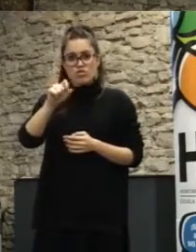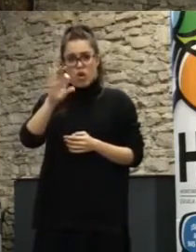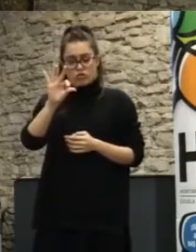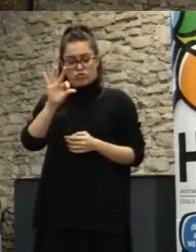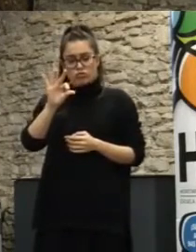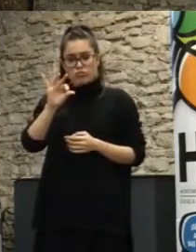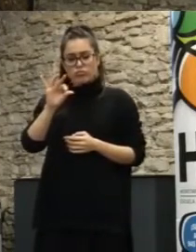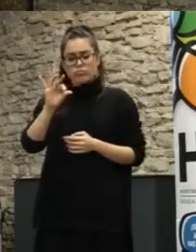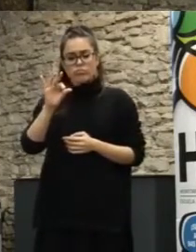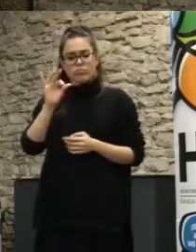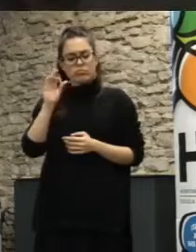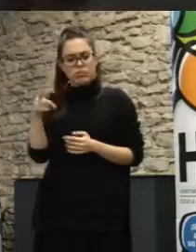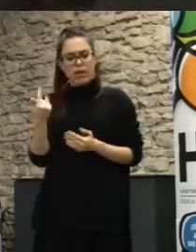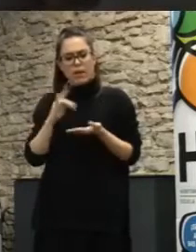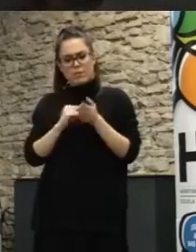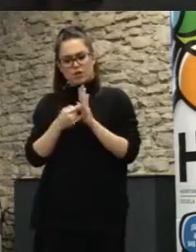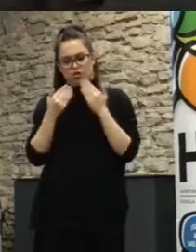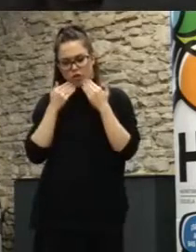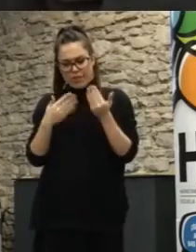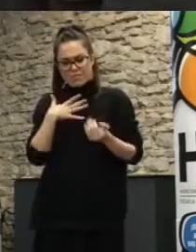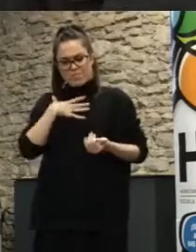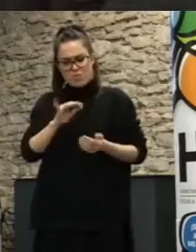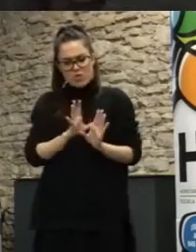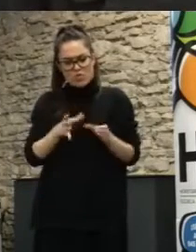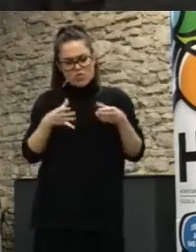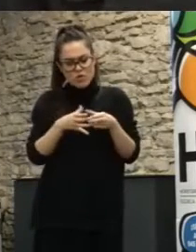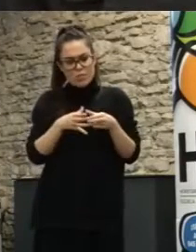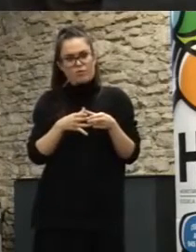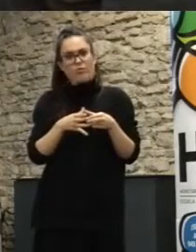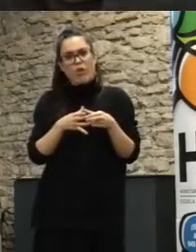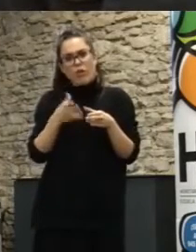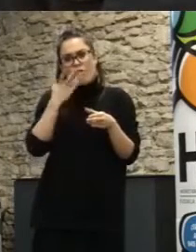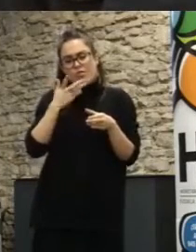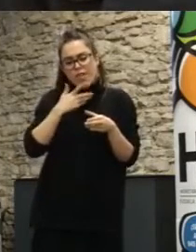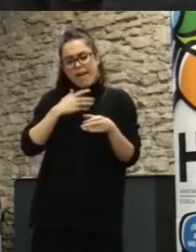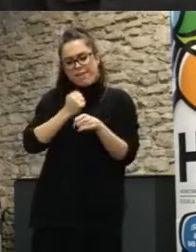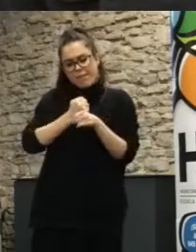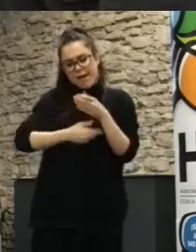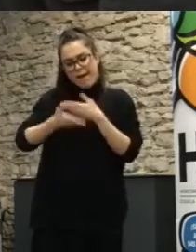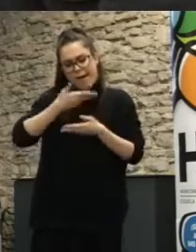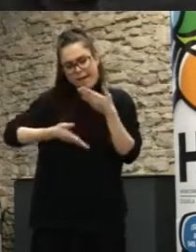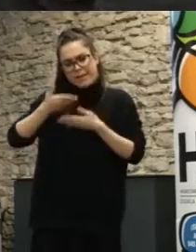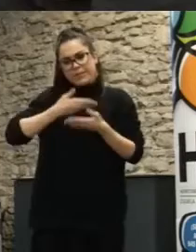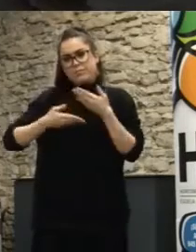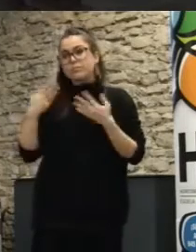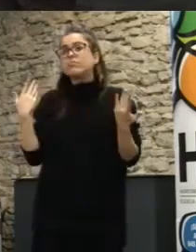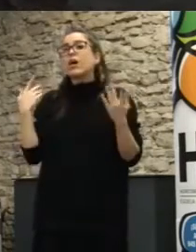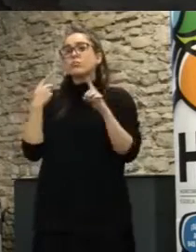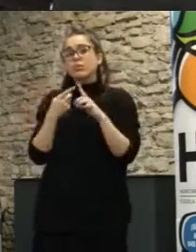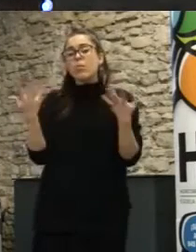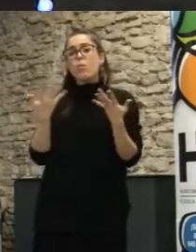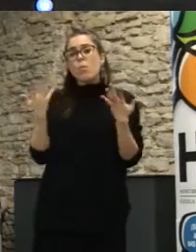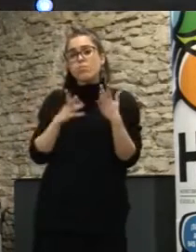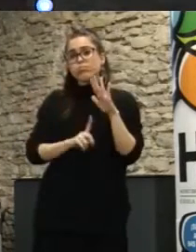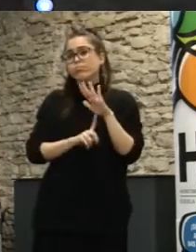te permiten trabajar con diferentes perspectivas, grupos a nivel territorial o sectorial, para conseguir, digamos, dirigir las